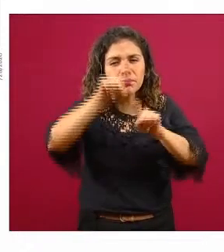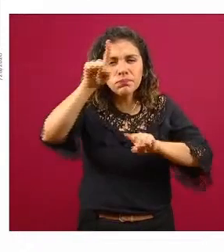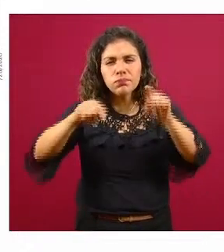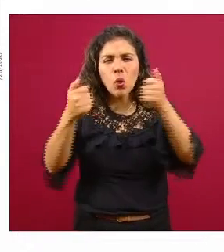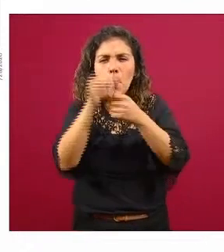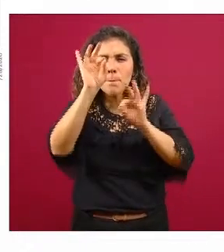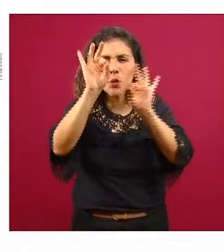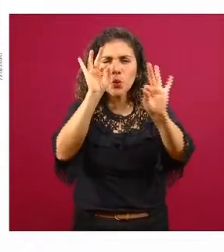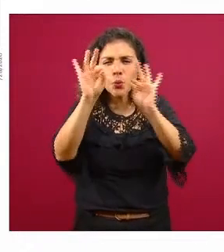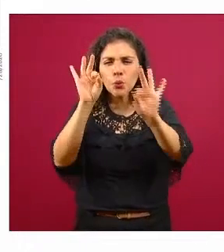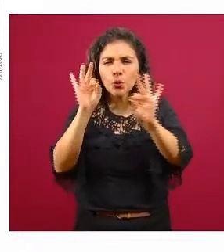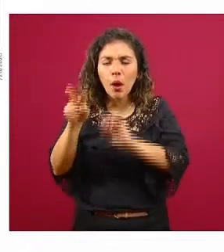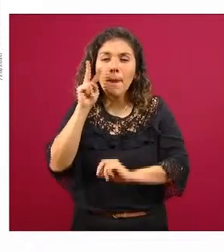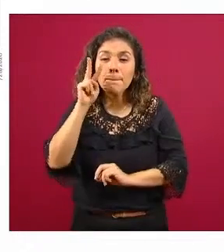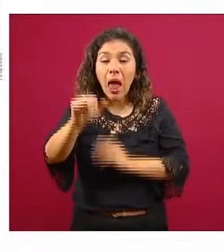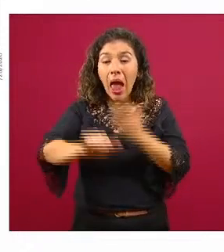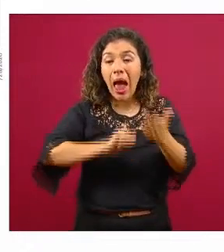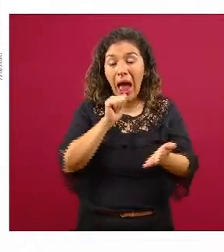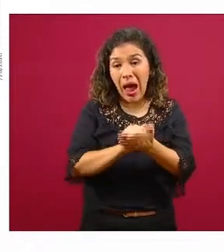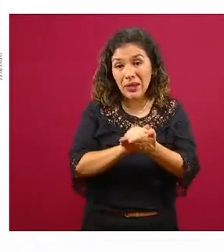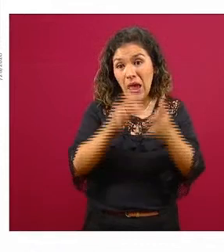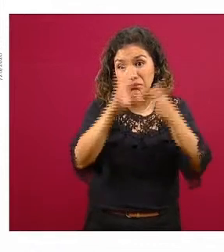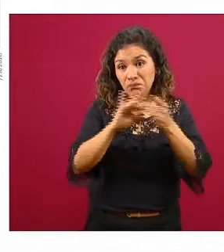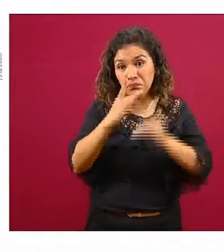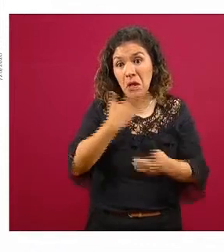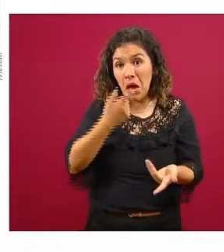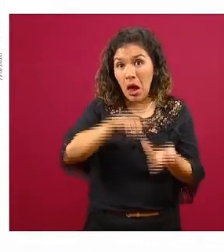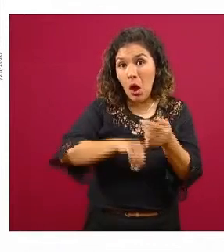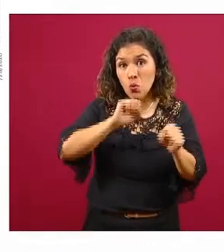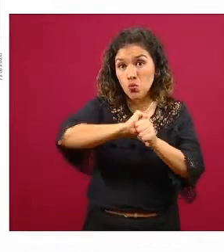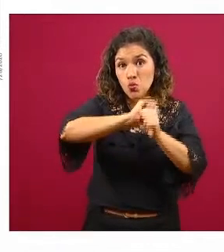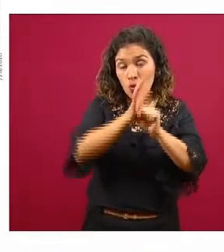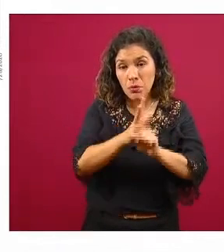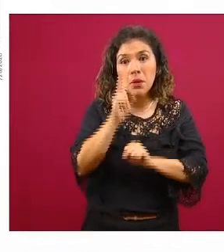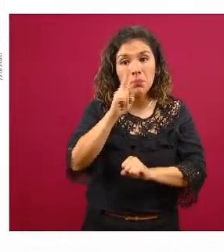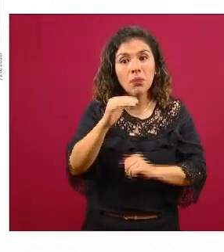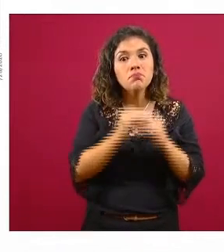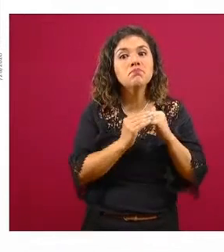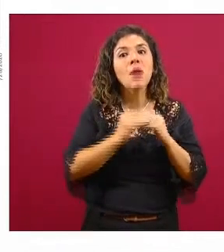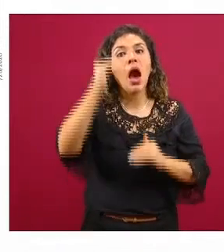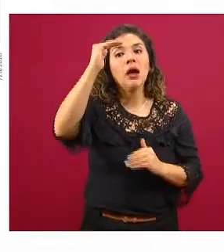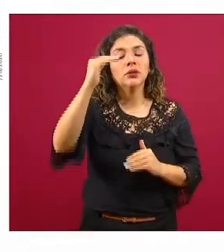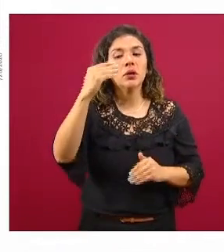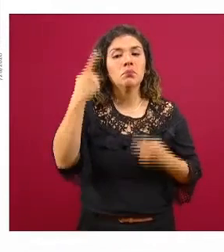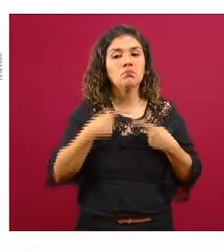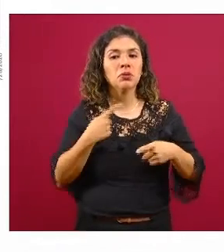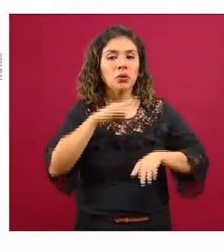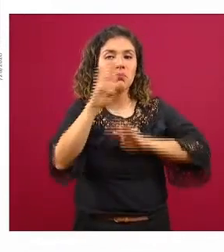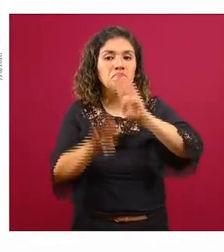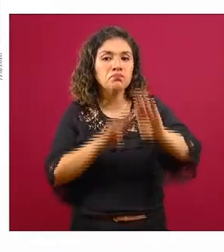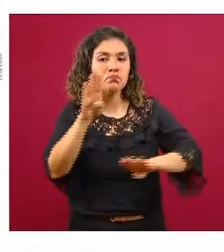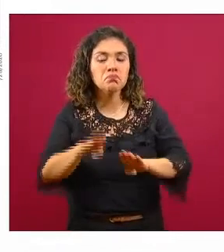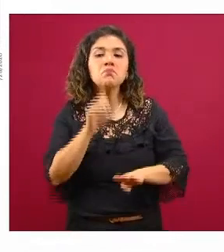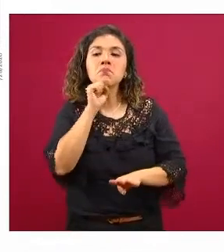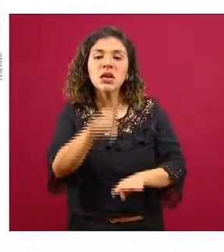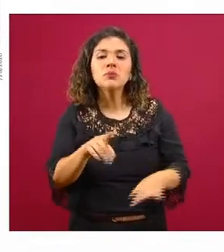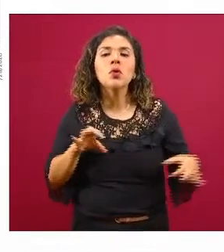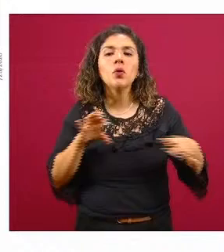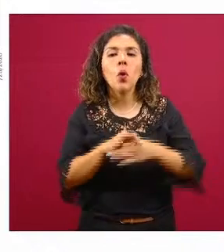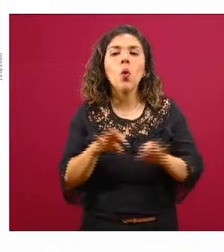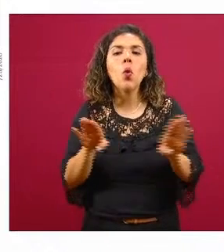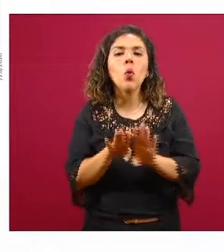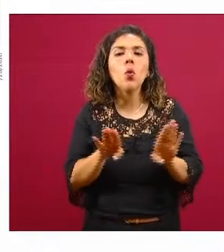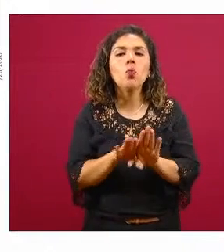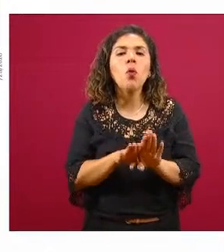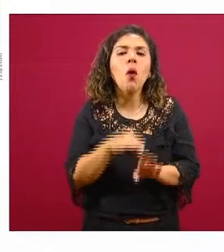de puntos como en las actas que mencionaron COVID-19 se observa este incremento el exceso de mortalidad muy asociado a